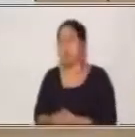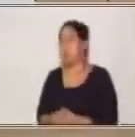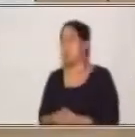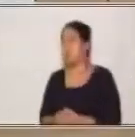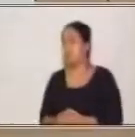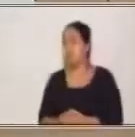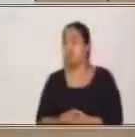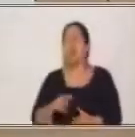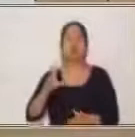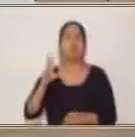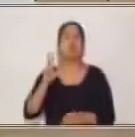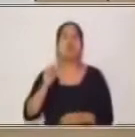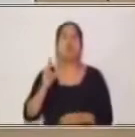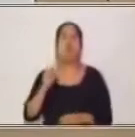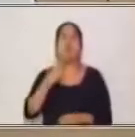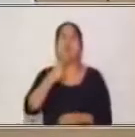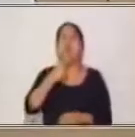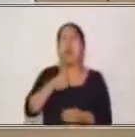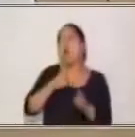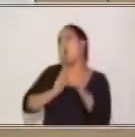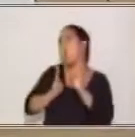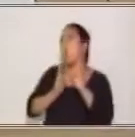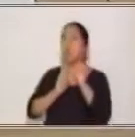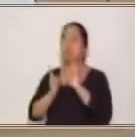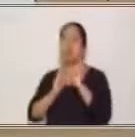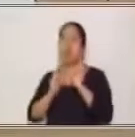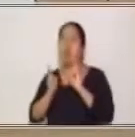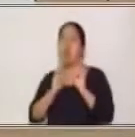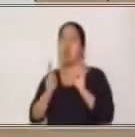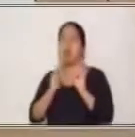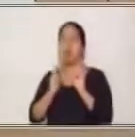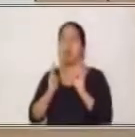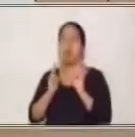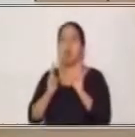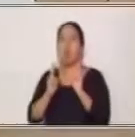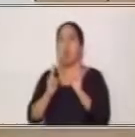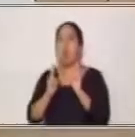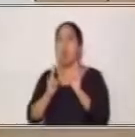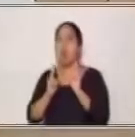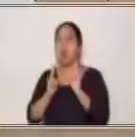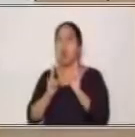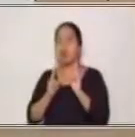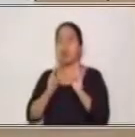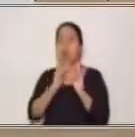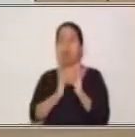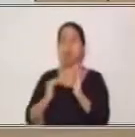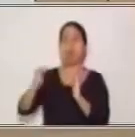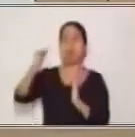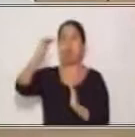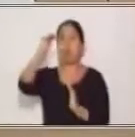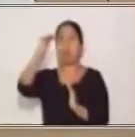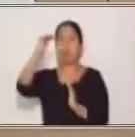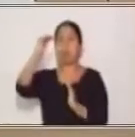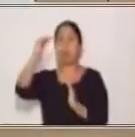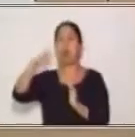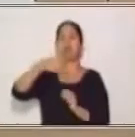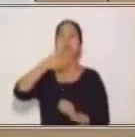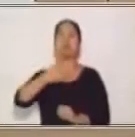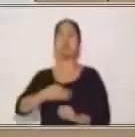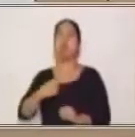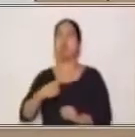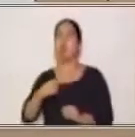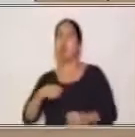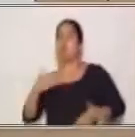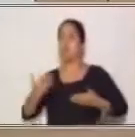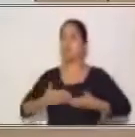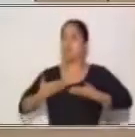que porque estoy hablando con una persona con jerarquía, pero ya llevo varios días hablando con esta persona, ya tengo la